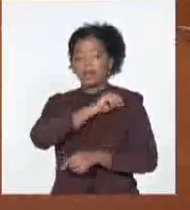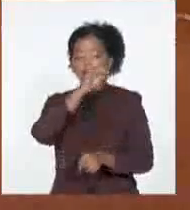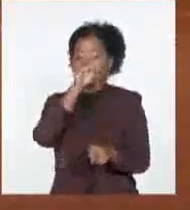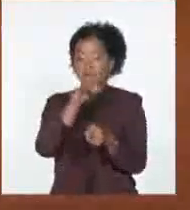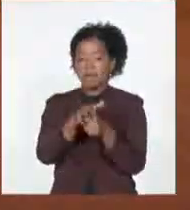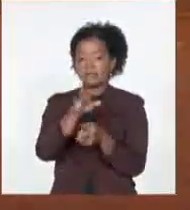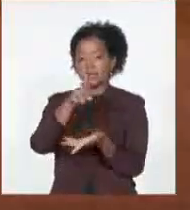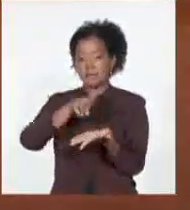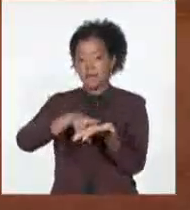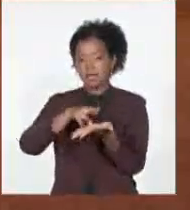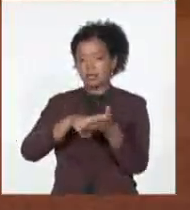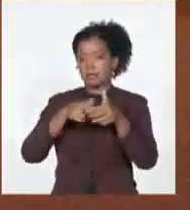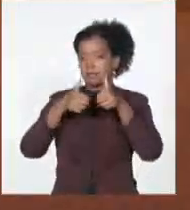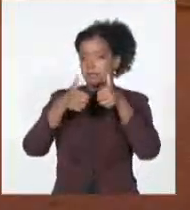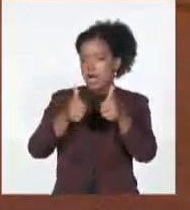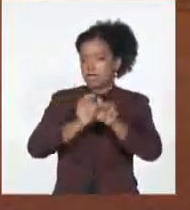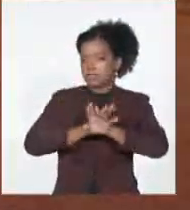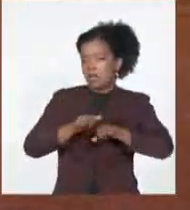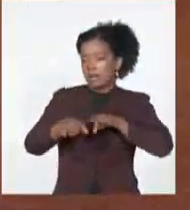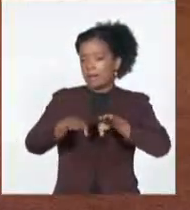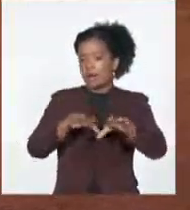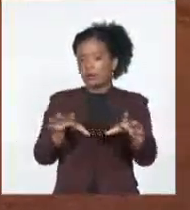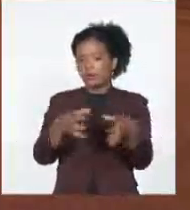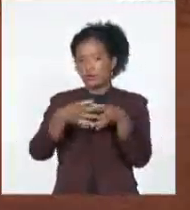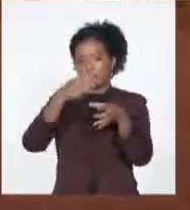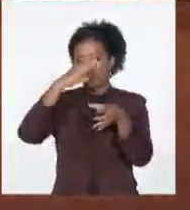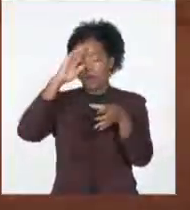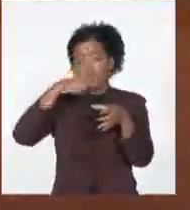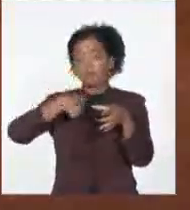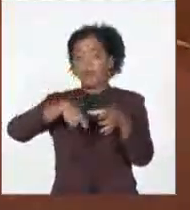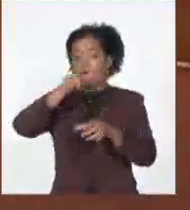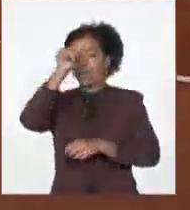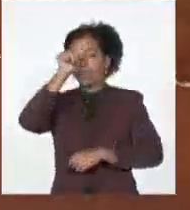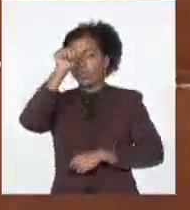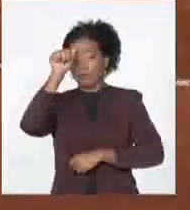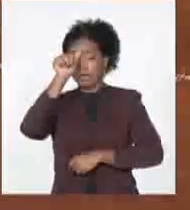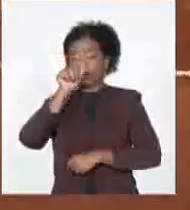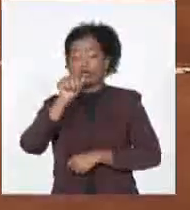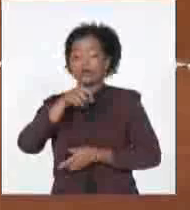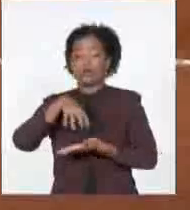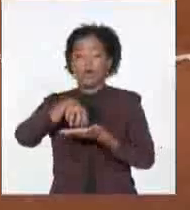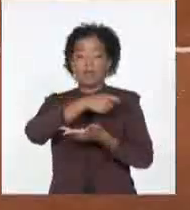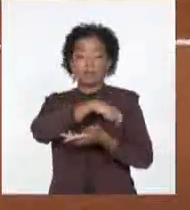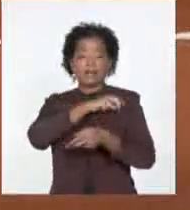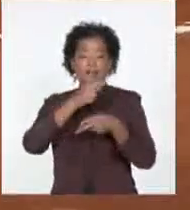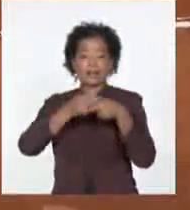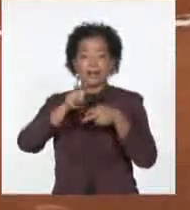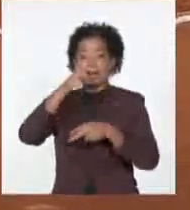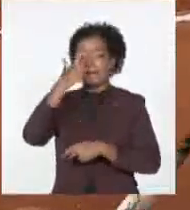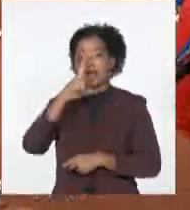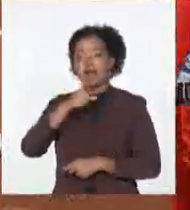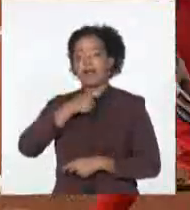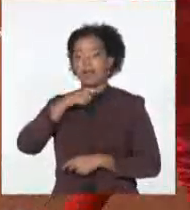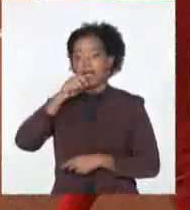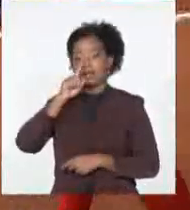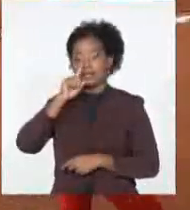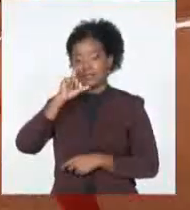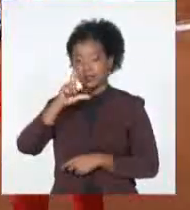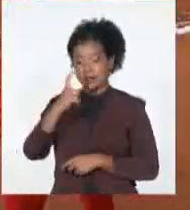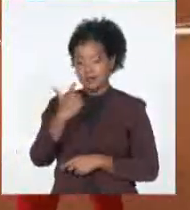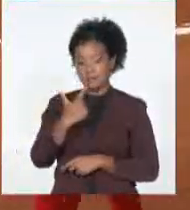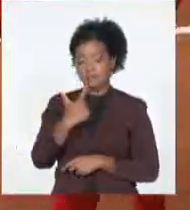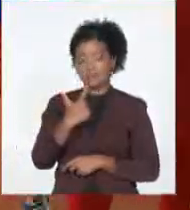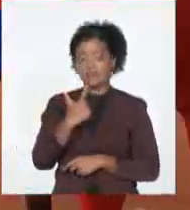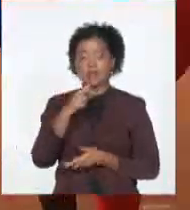Pues bien, todo está listo para que el equipo cubano parta este domingo a Valencia. Y desde el día martes estará enfrentando a